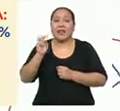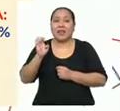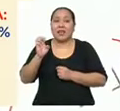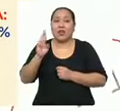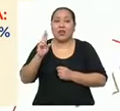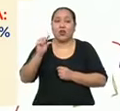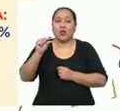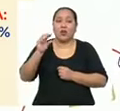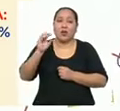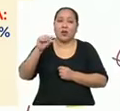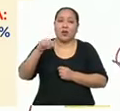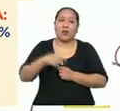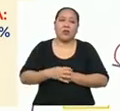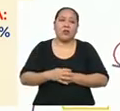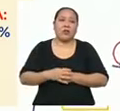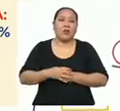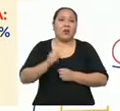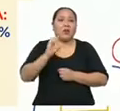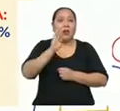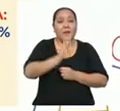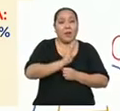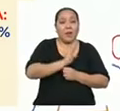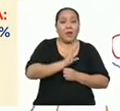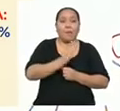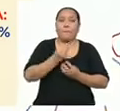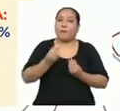sección B son muy homogéneos.